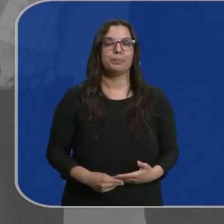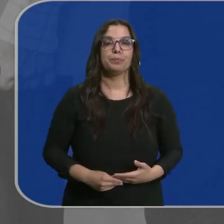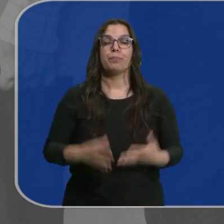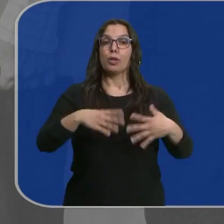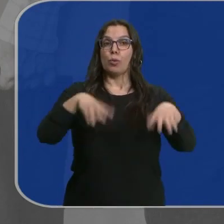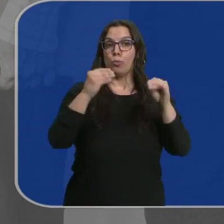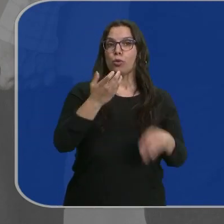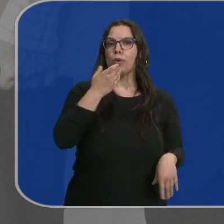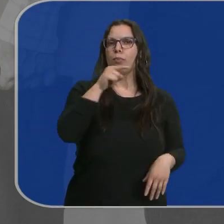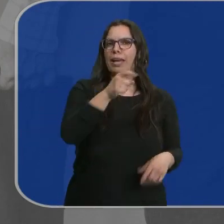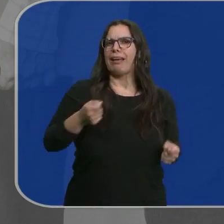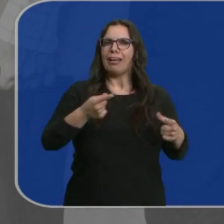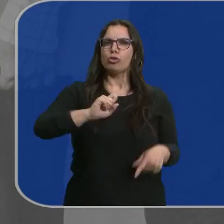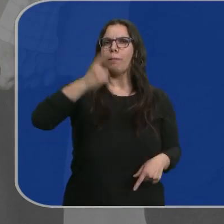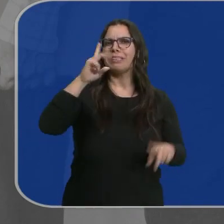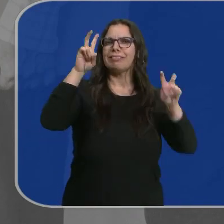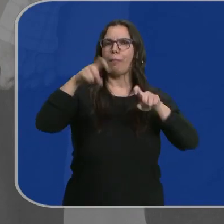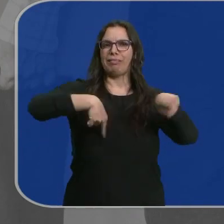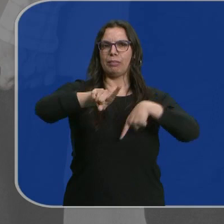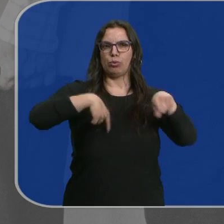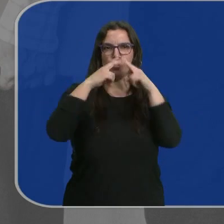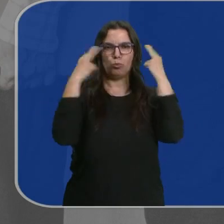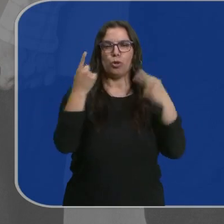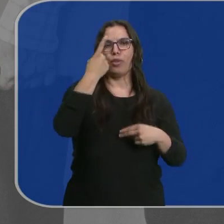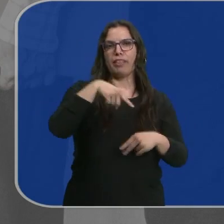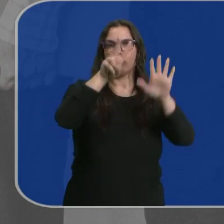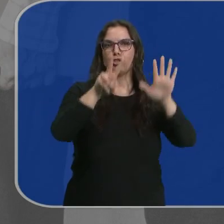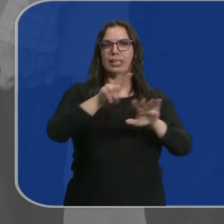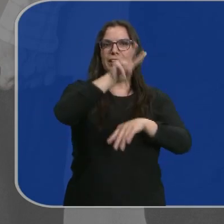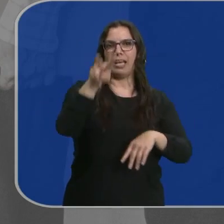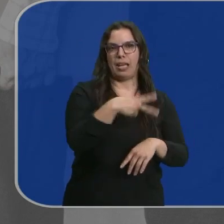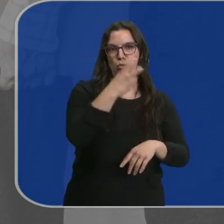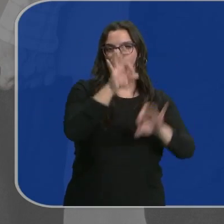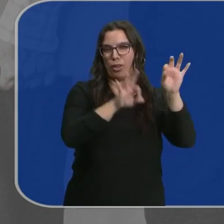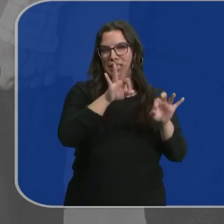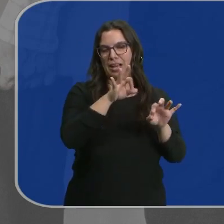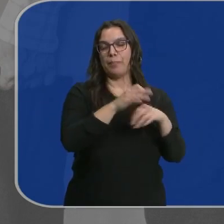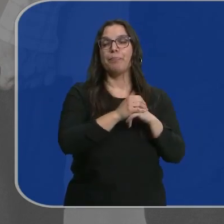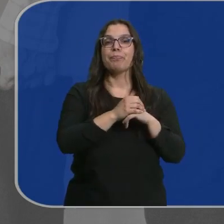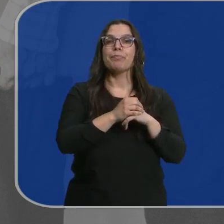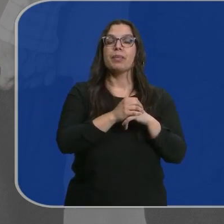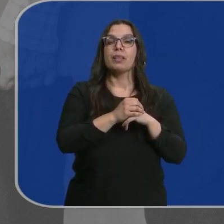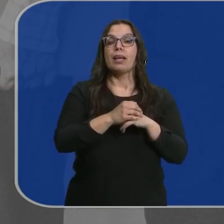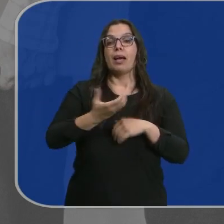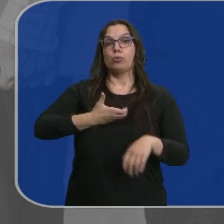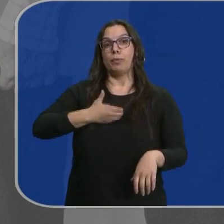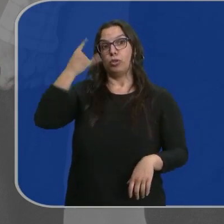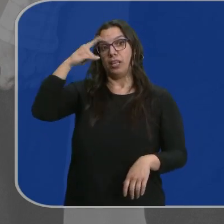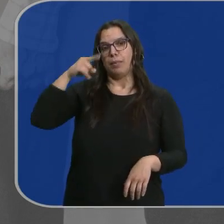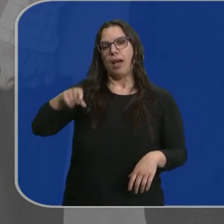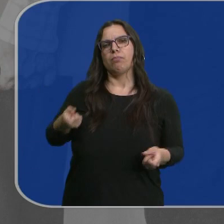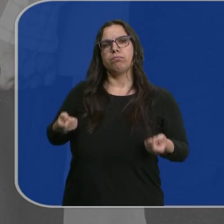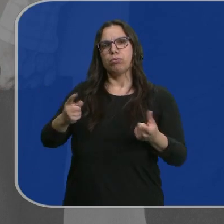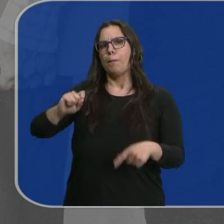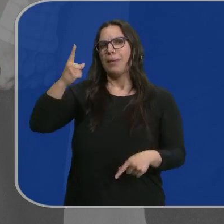En Burgos encontramos el mayor gasto en transporte público, con 107 euros por cada vecino. Por su parte, el Ayuntamiento de Salamanca es el que